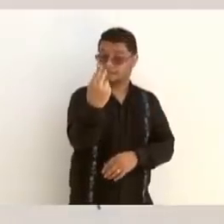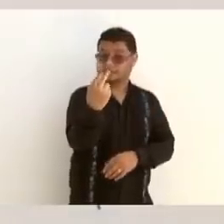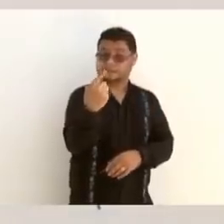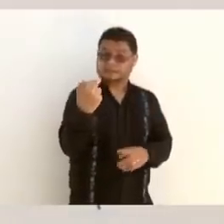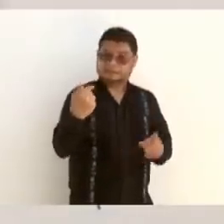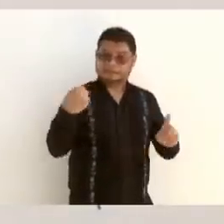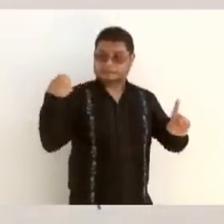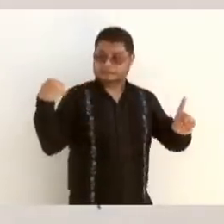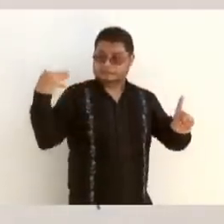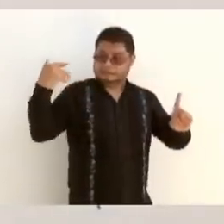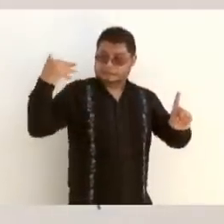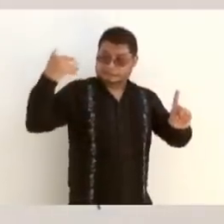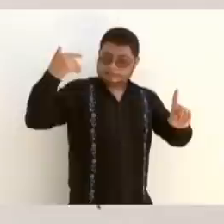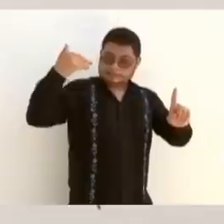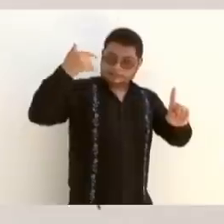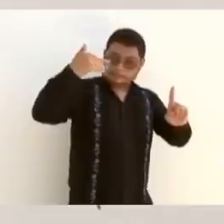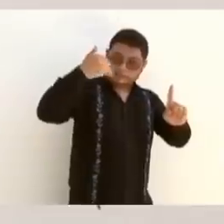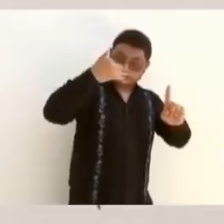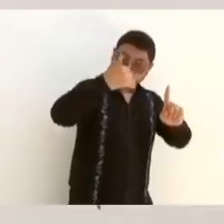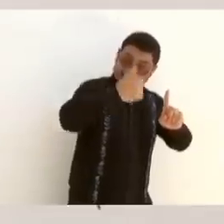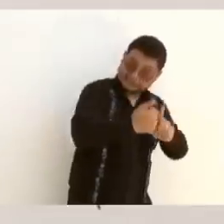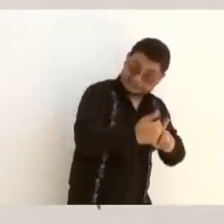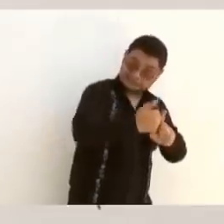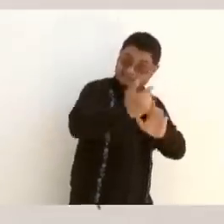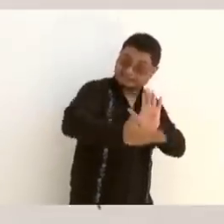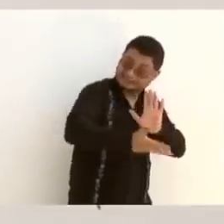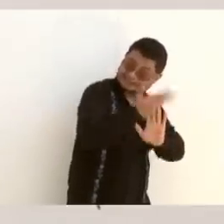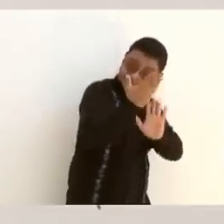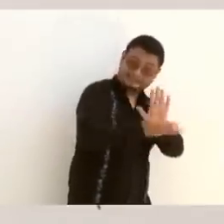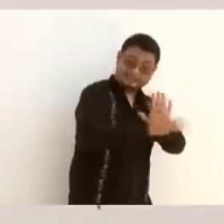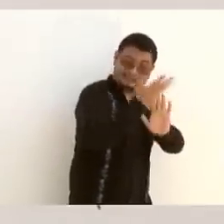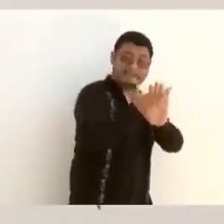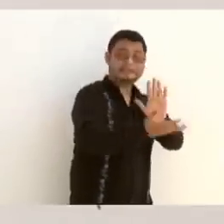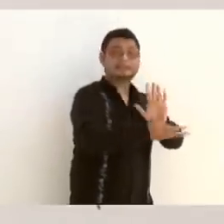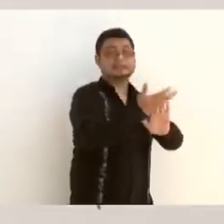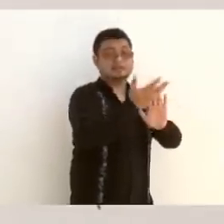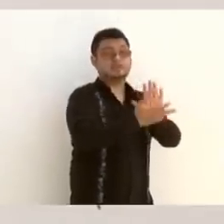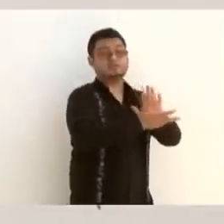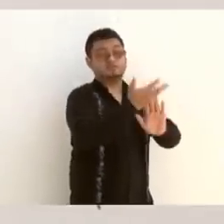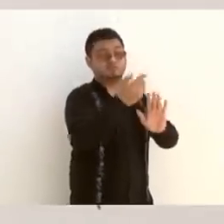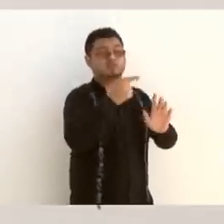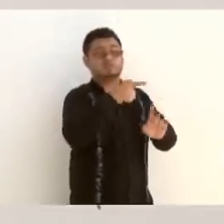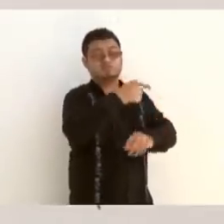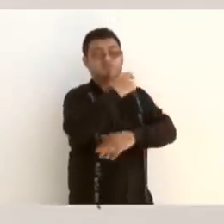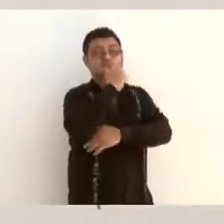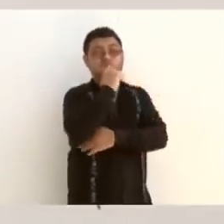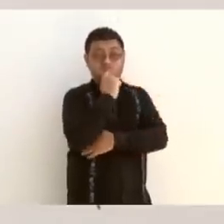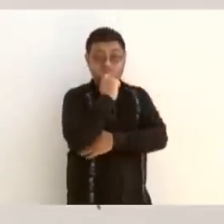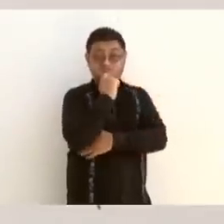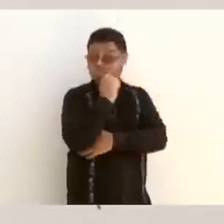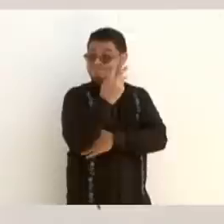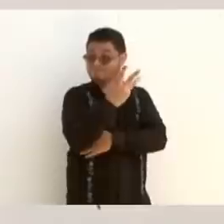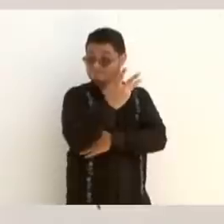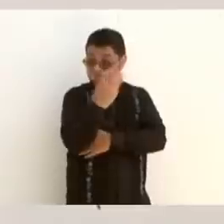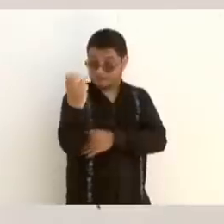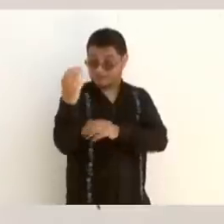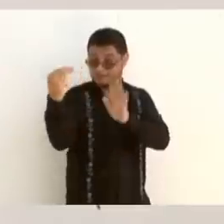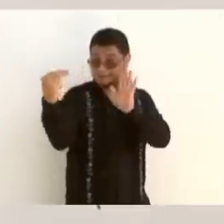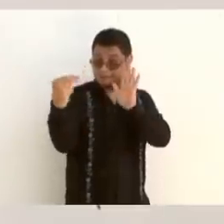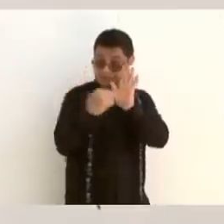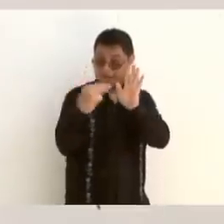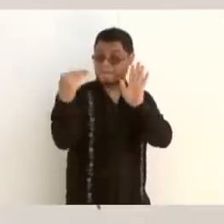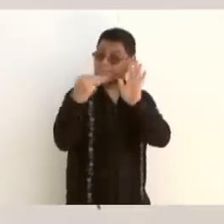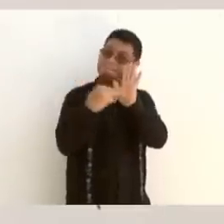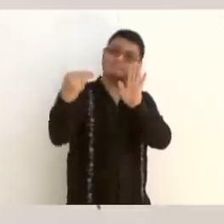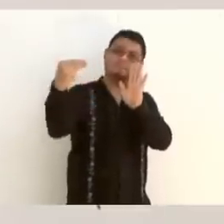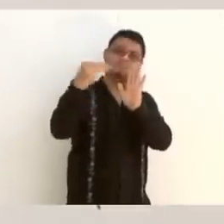pasar todo el sexenio construyendo con 300 mil millones